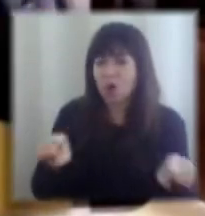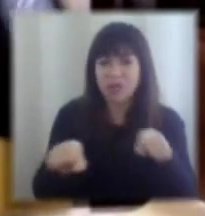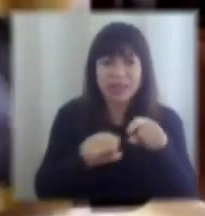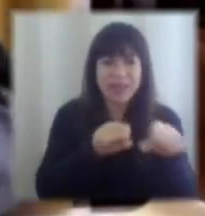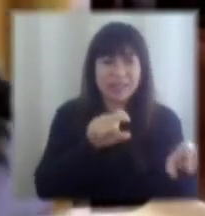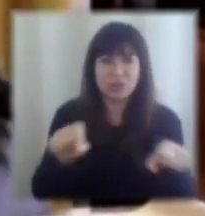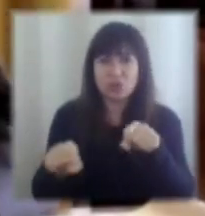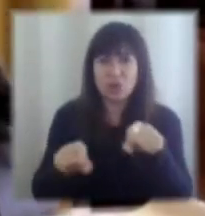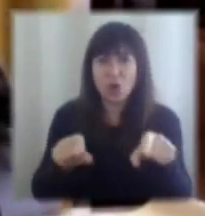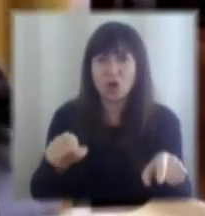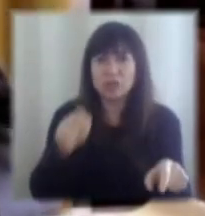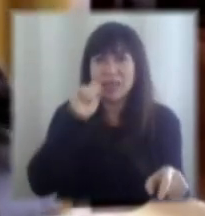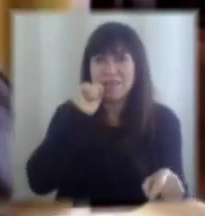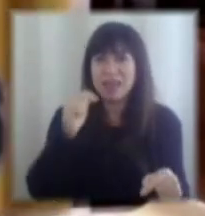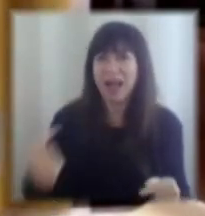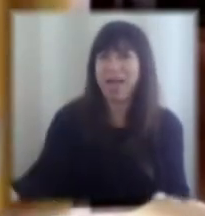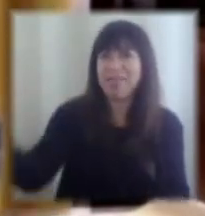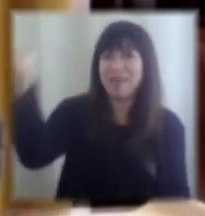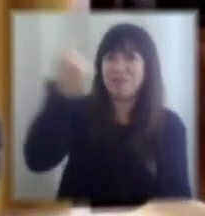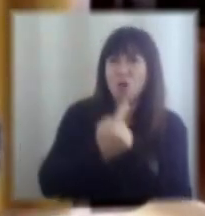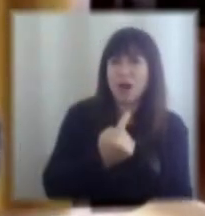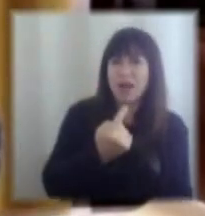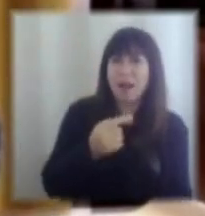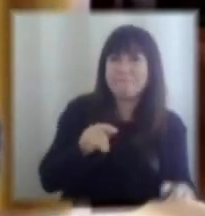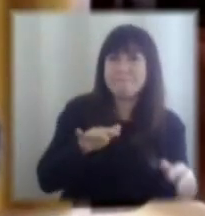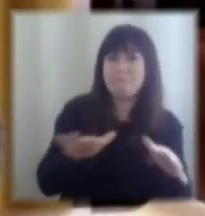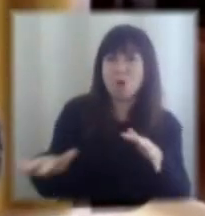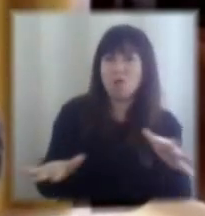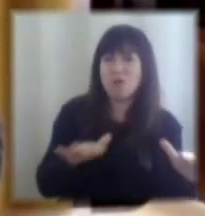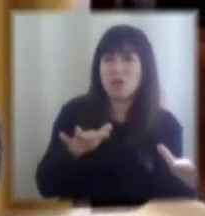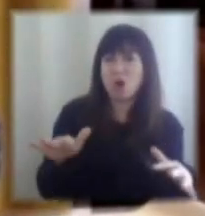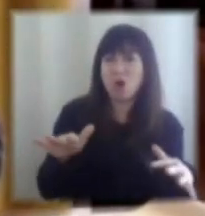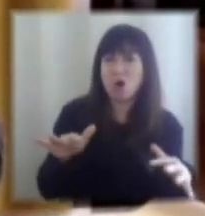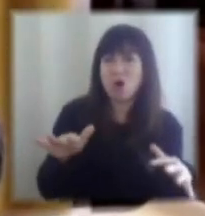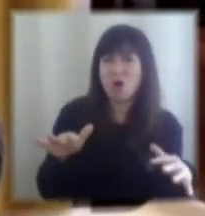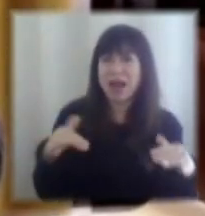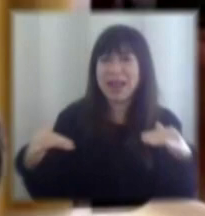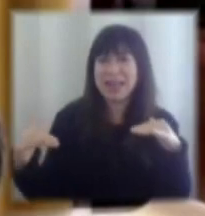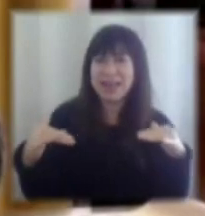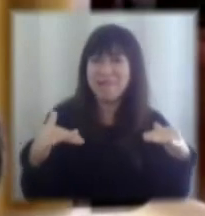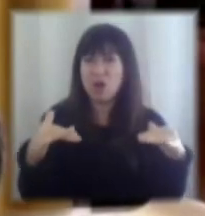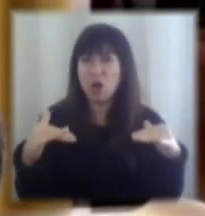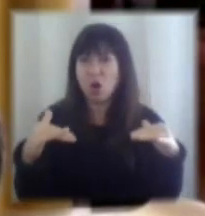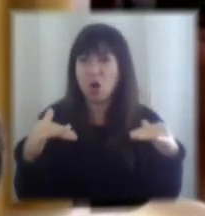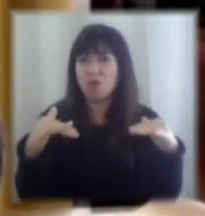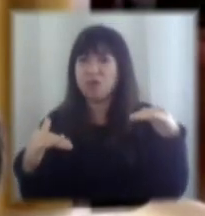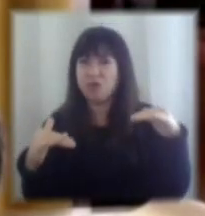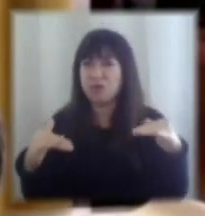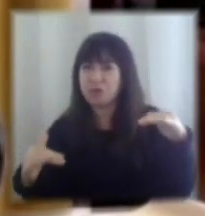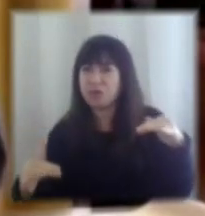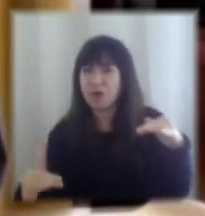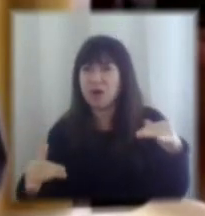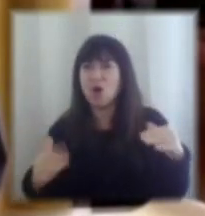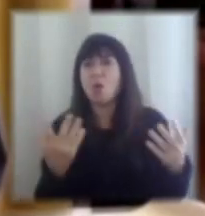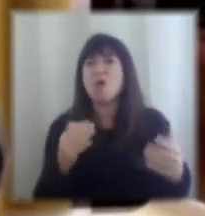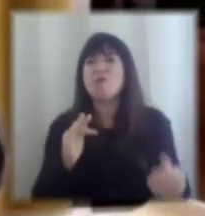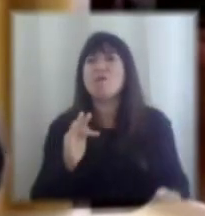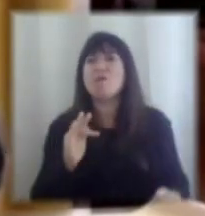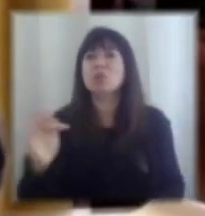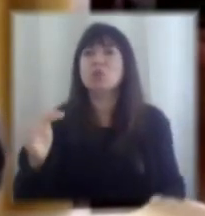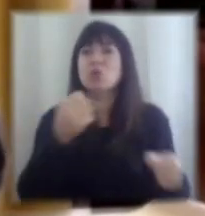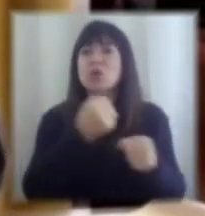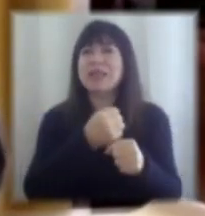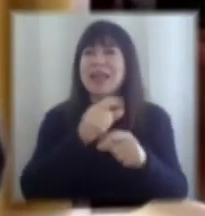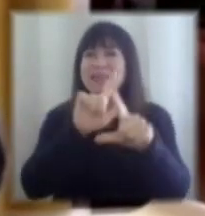exógeno o sea que viene de afuera que nos movió de equilibrio en muchos aspectos o lo que tú dices del día de mañana el teletrabajar